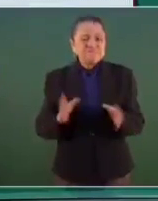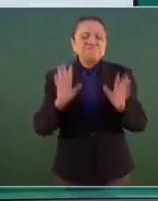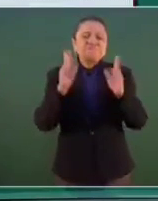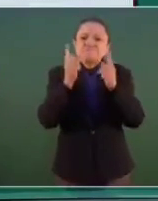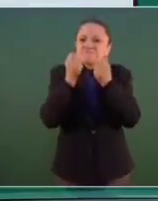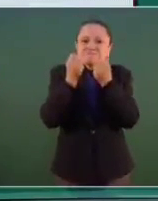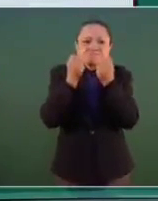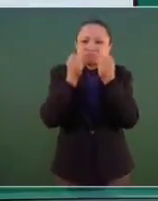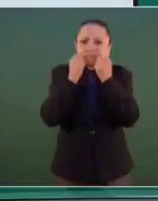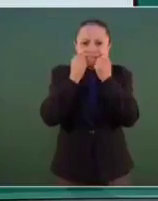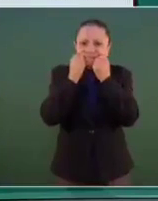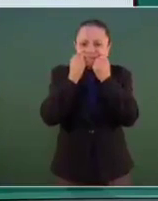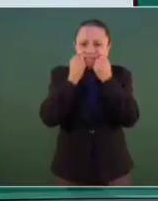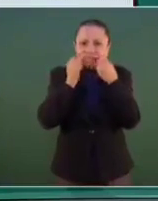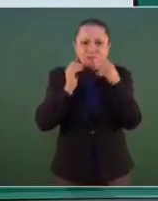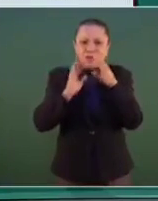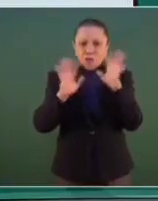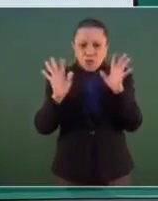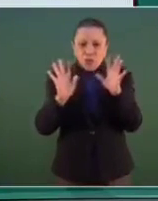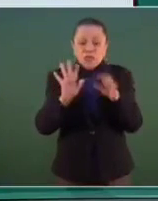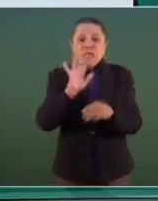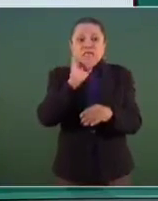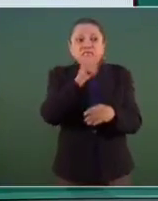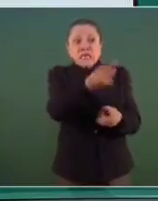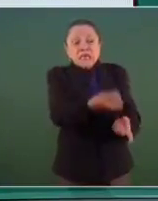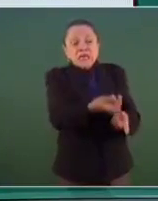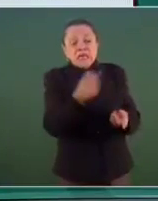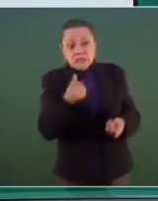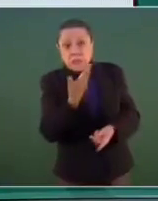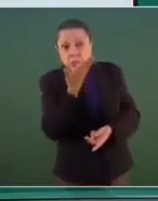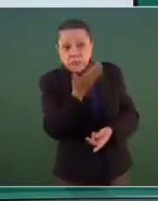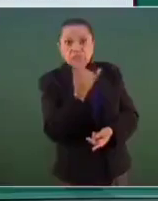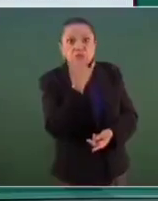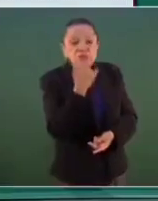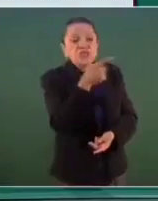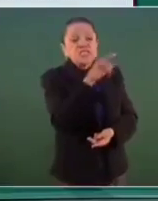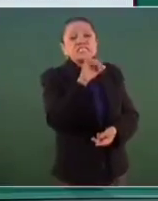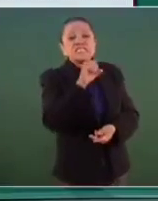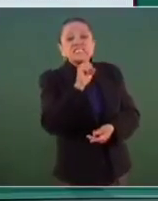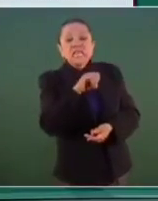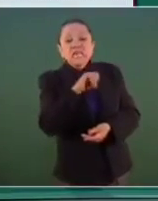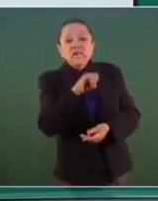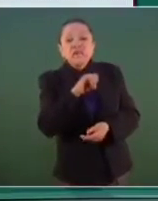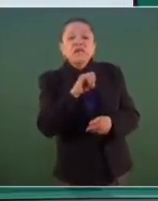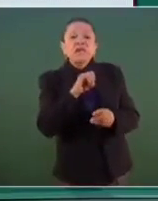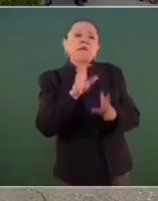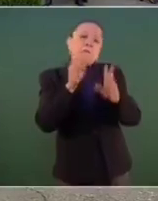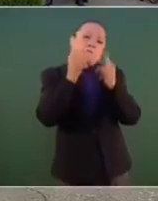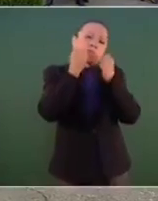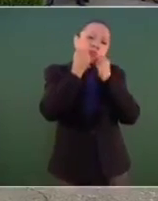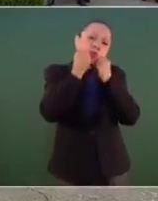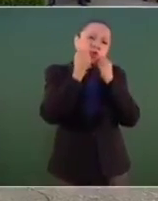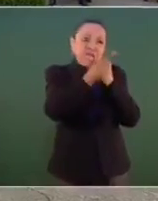Independientemente de que se obtenga o no el perdón, quien lo pide